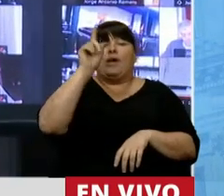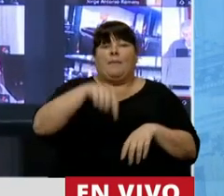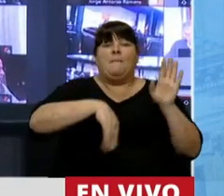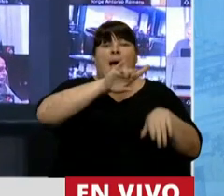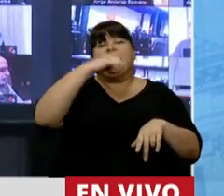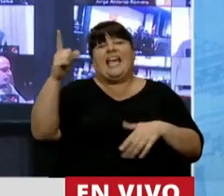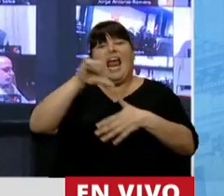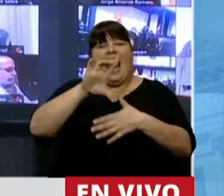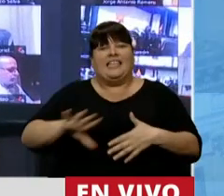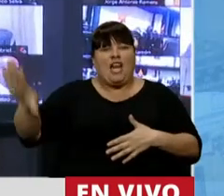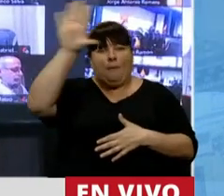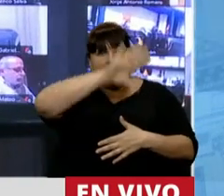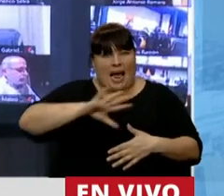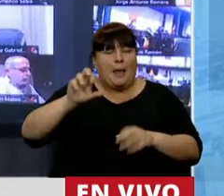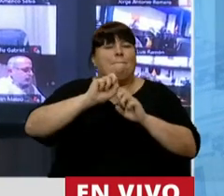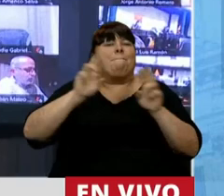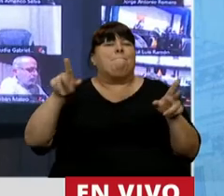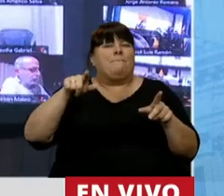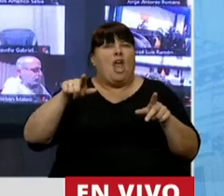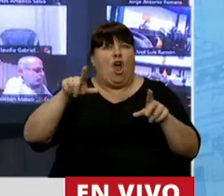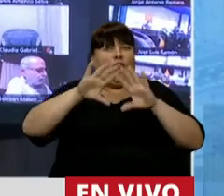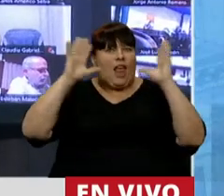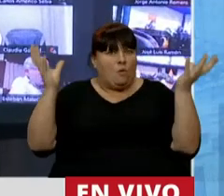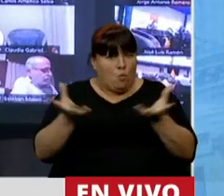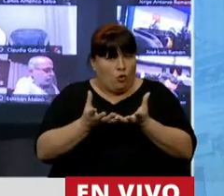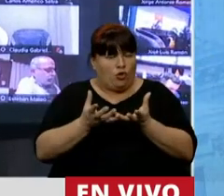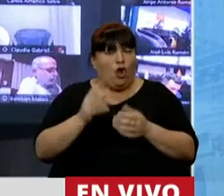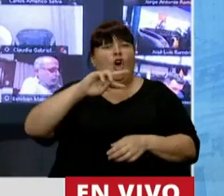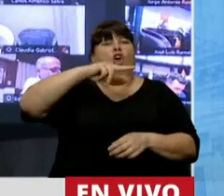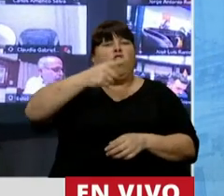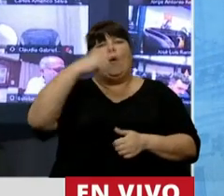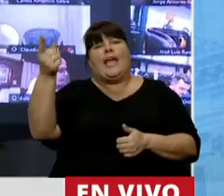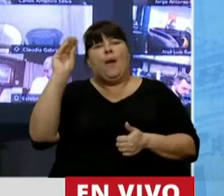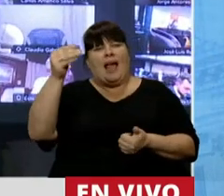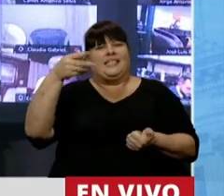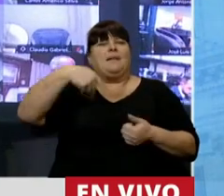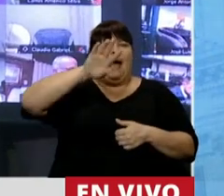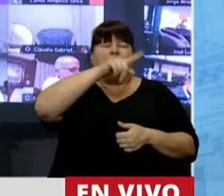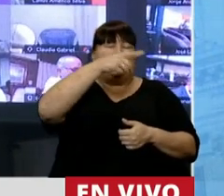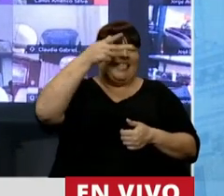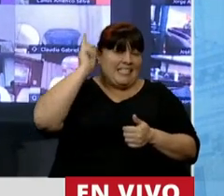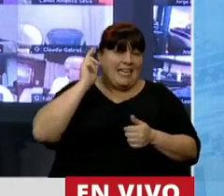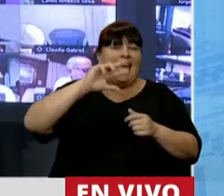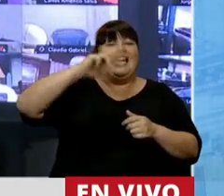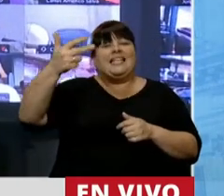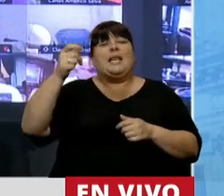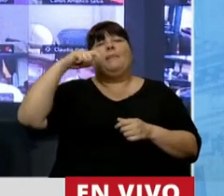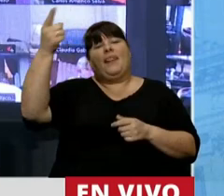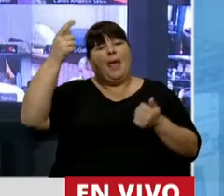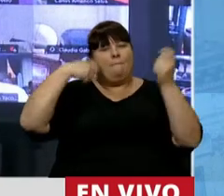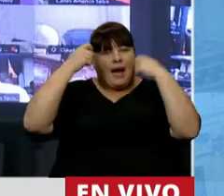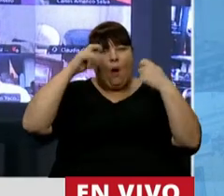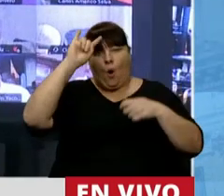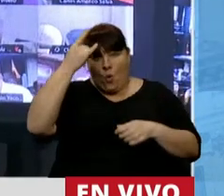que el de Latinoamérica, la región de peor performance en el mundo. El doble que Brasil y Chile. El triple que Paraguay y Uruguay.